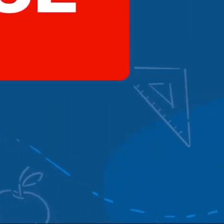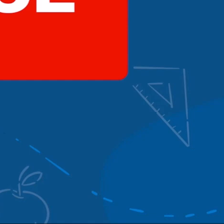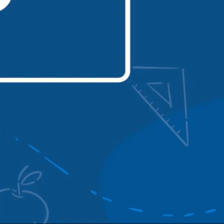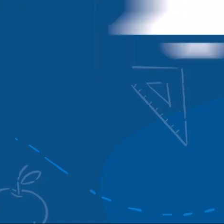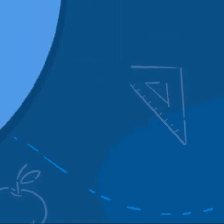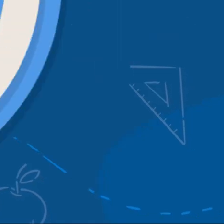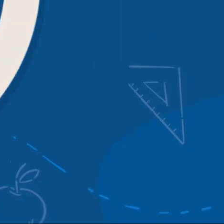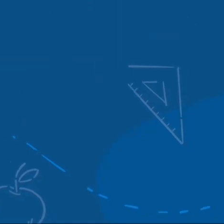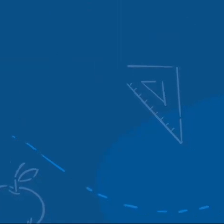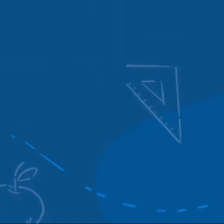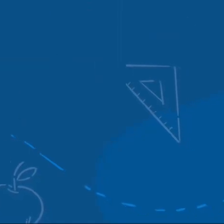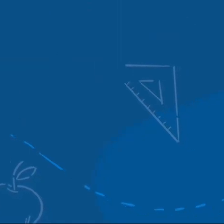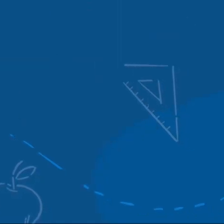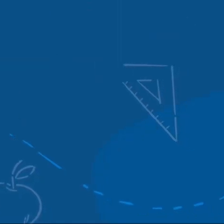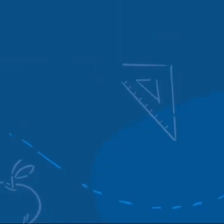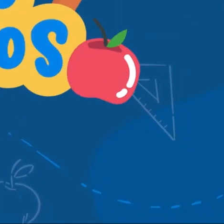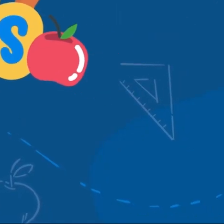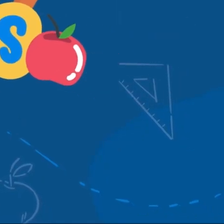dale like y suscríbete hasta luego.